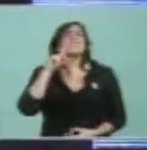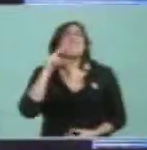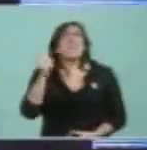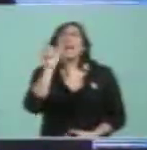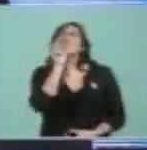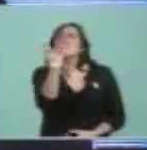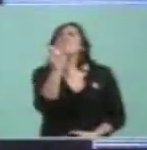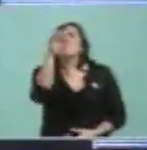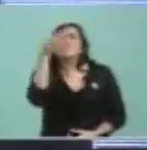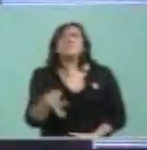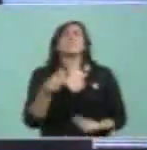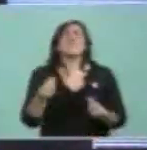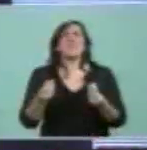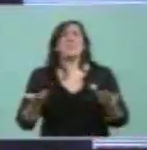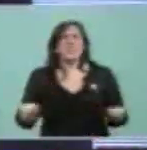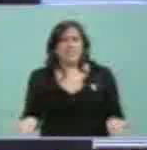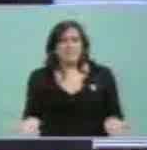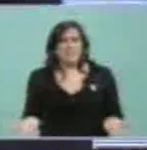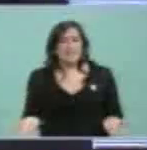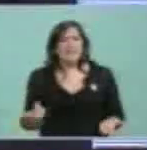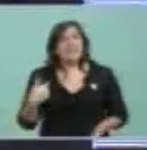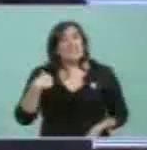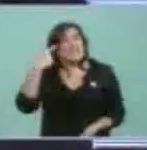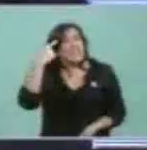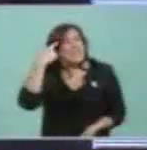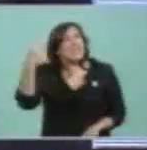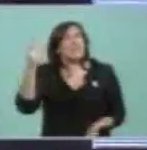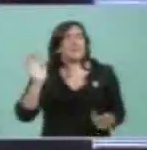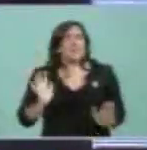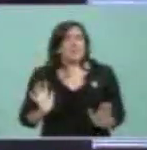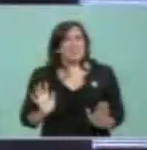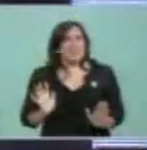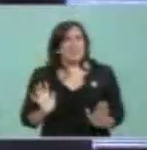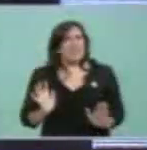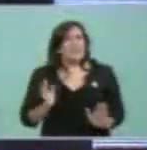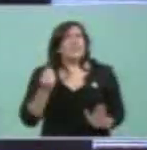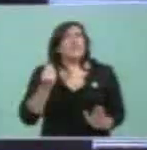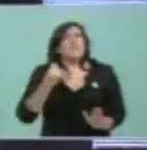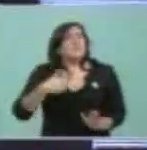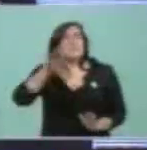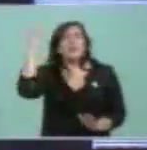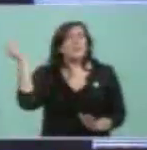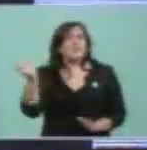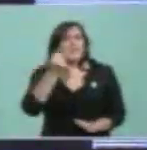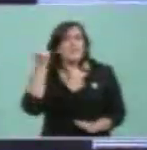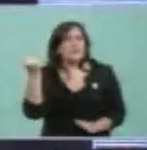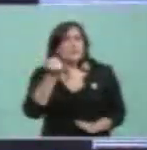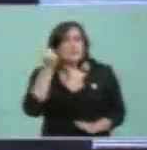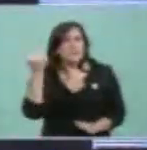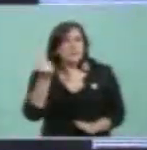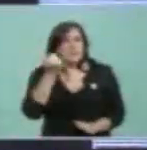creo que una de las cosas más importantes,